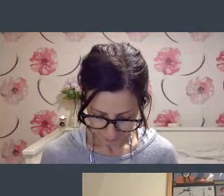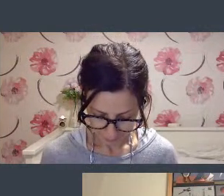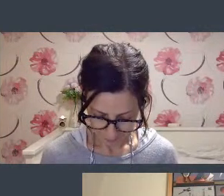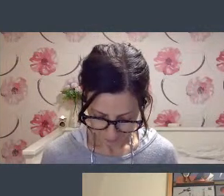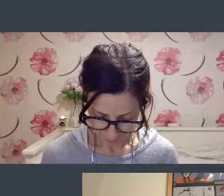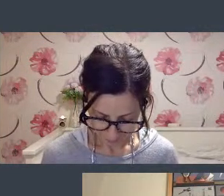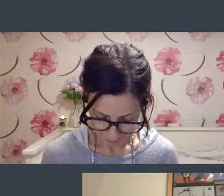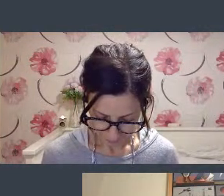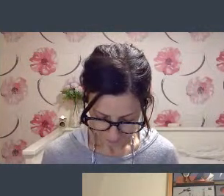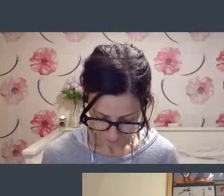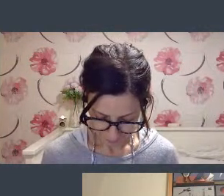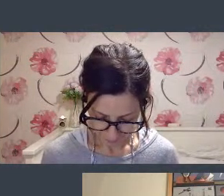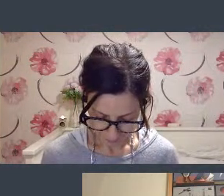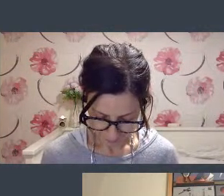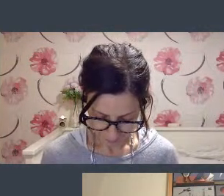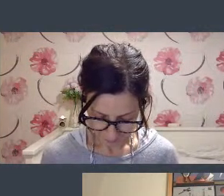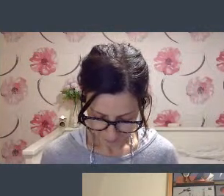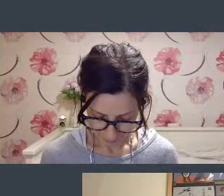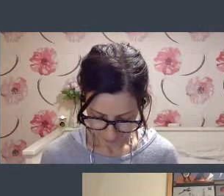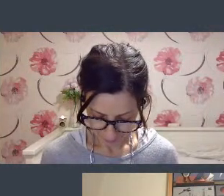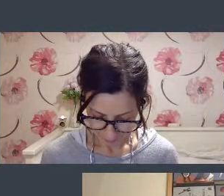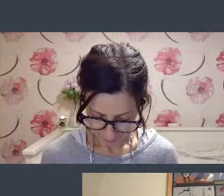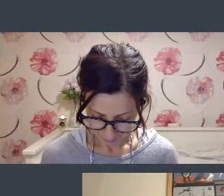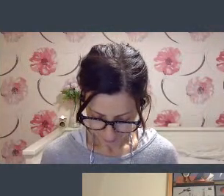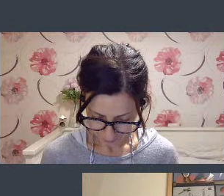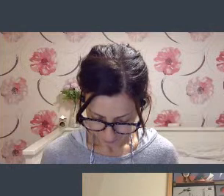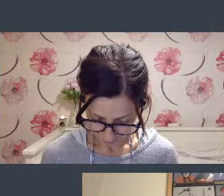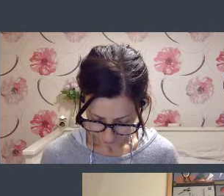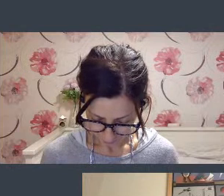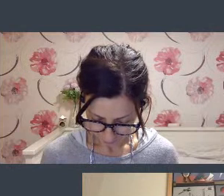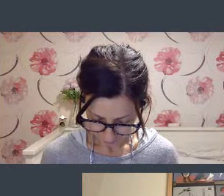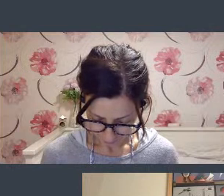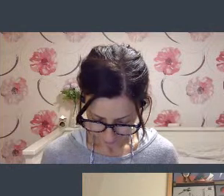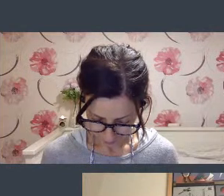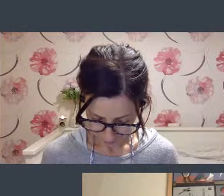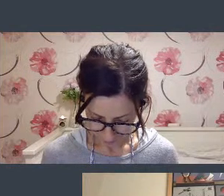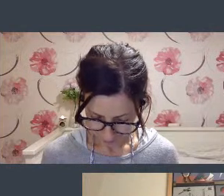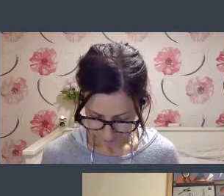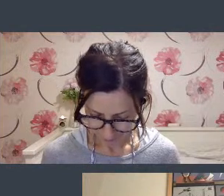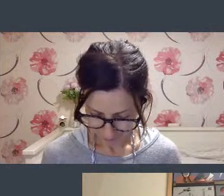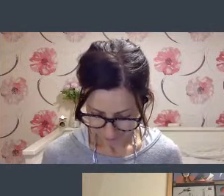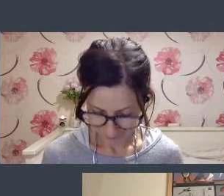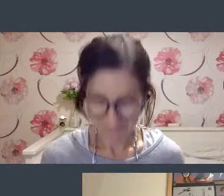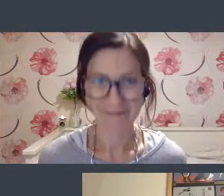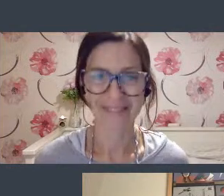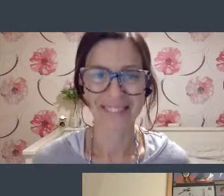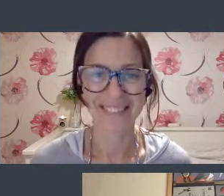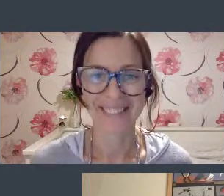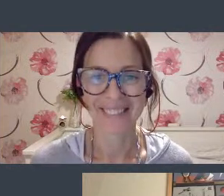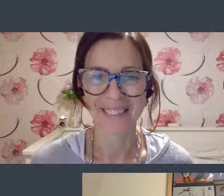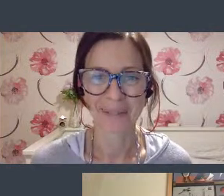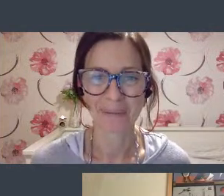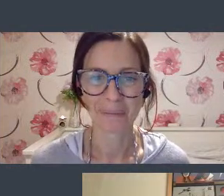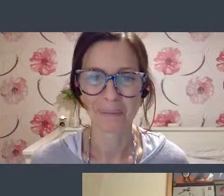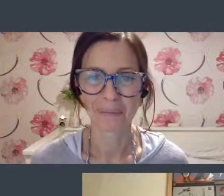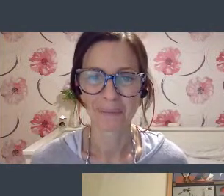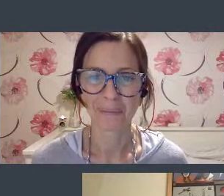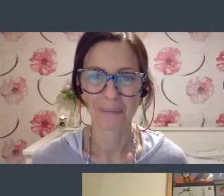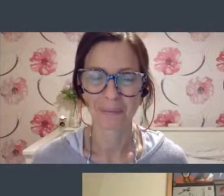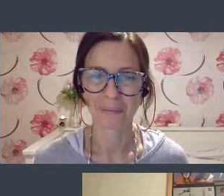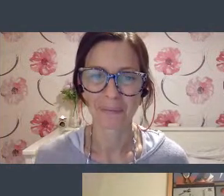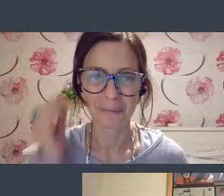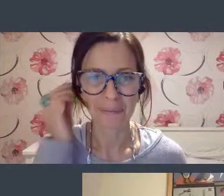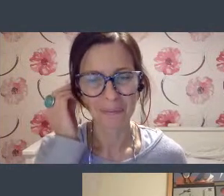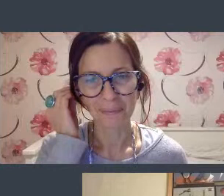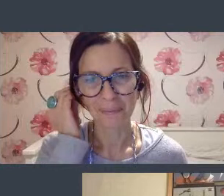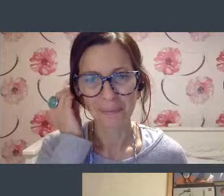¿todavía no? ver ahí después de la después de la visión de Natalia creo que es muy importante